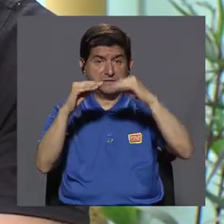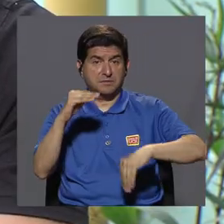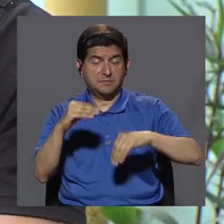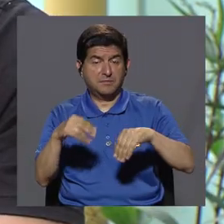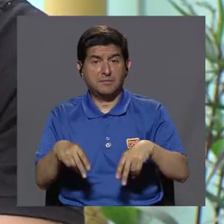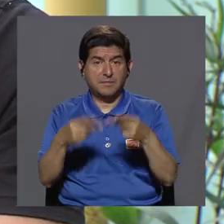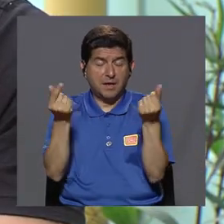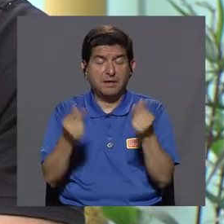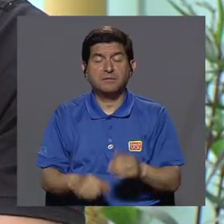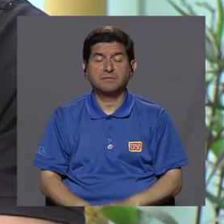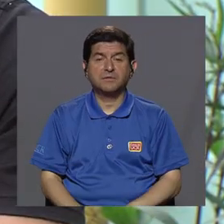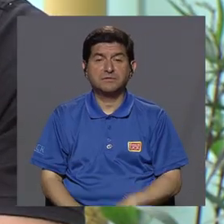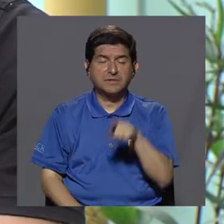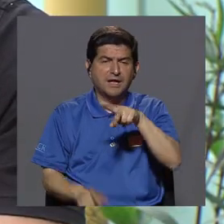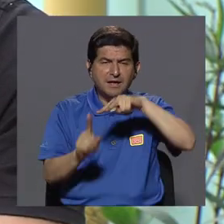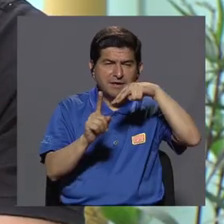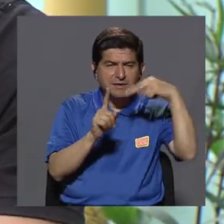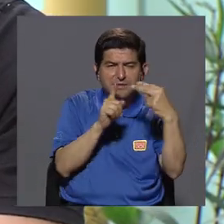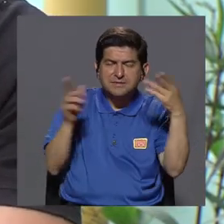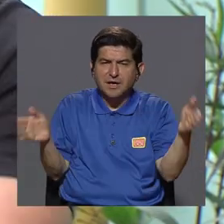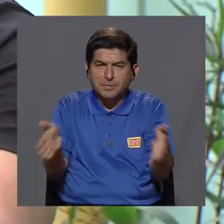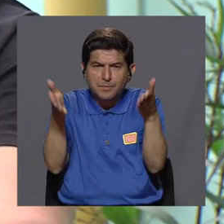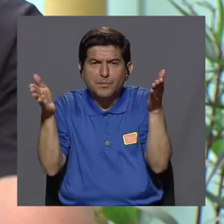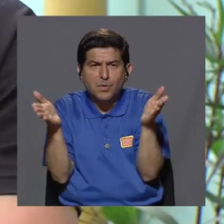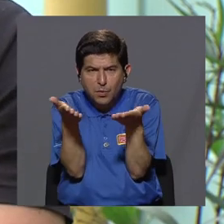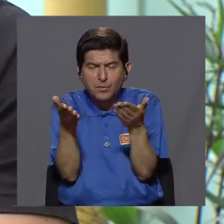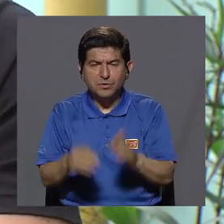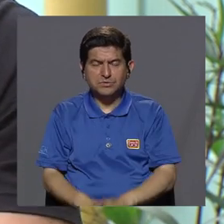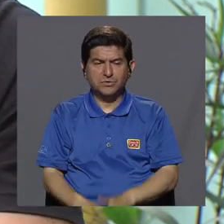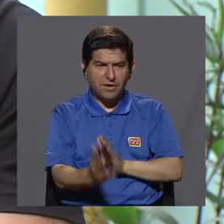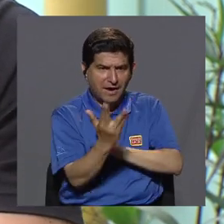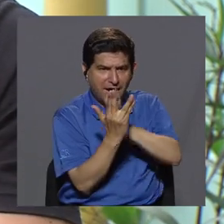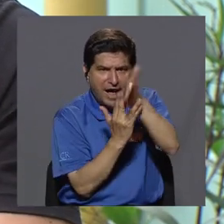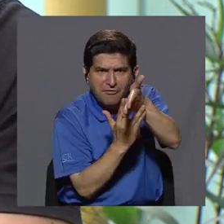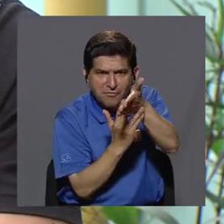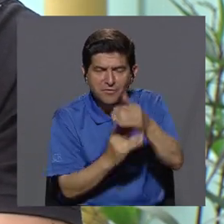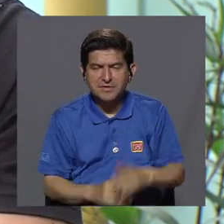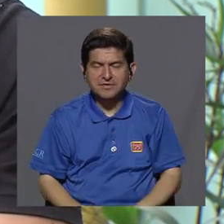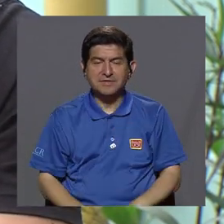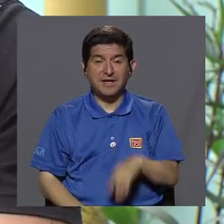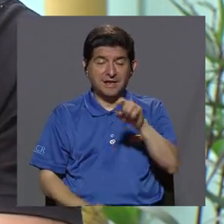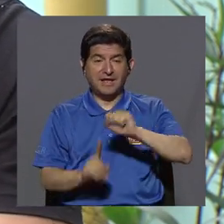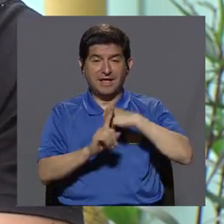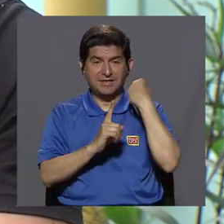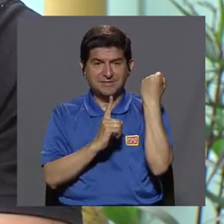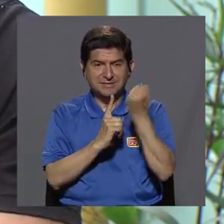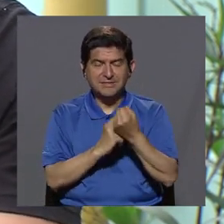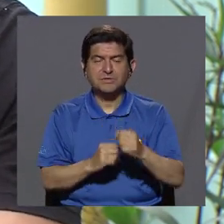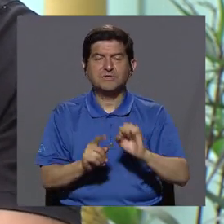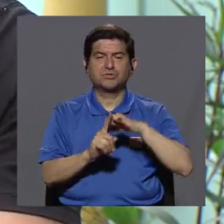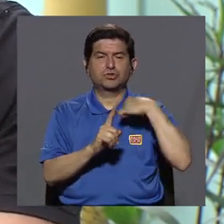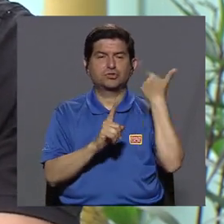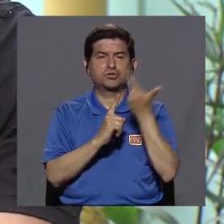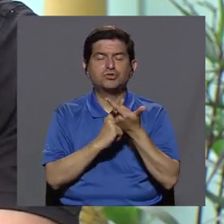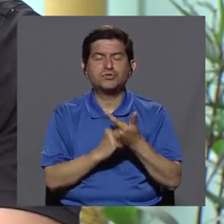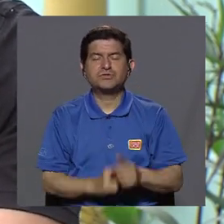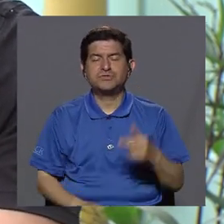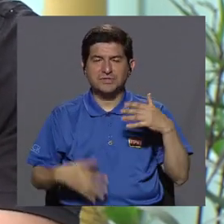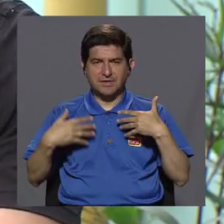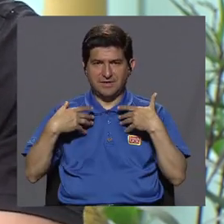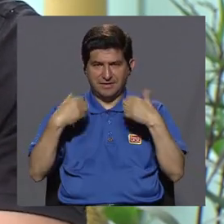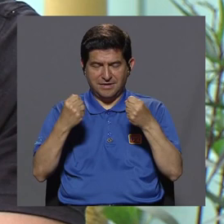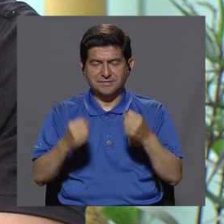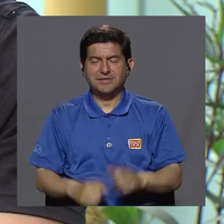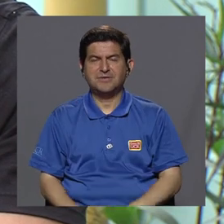va enfocado desde esa promoción en abordarlo desde los determinantes sociales de la salud. ¿Qué quiere decir la causa de las